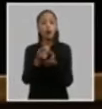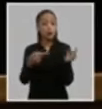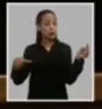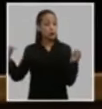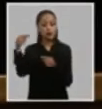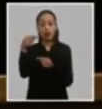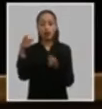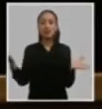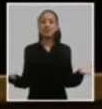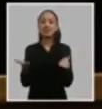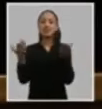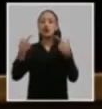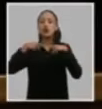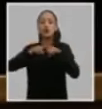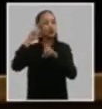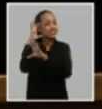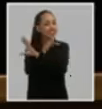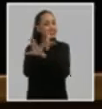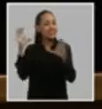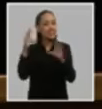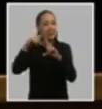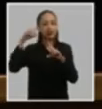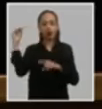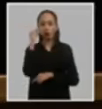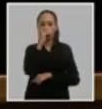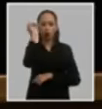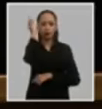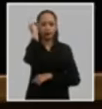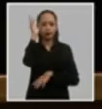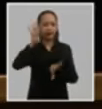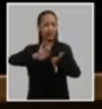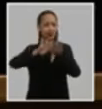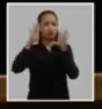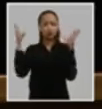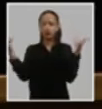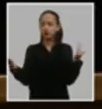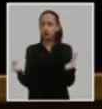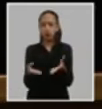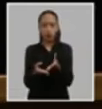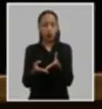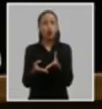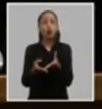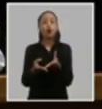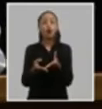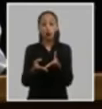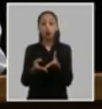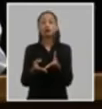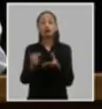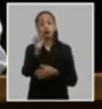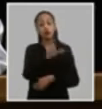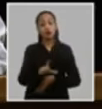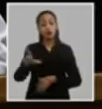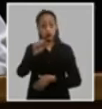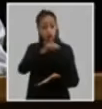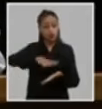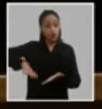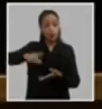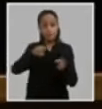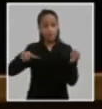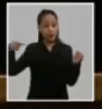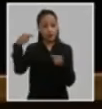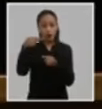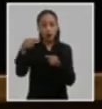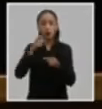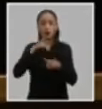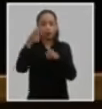de la ciencia la tecnología y la innovación en todas las esferas de la sociedad en particular en las actividades